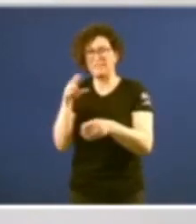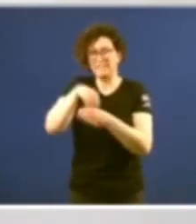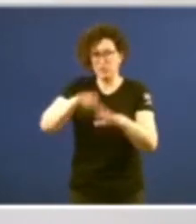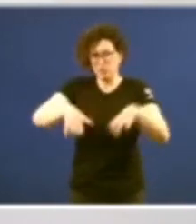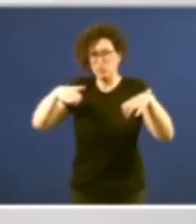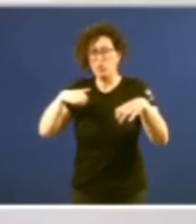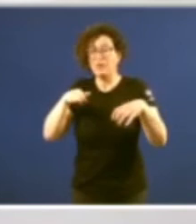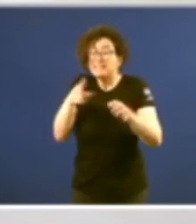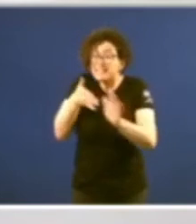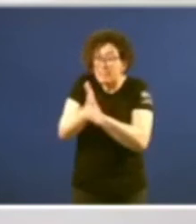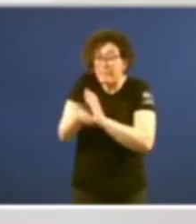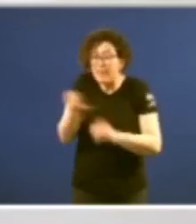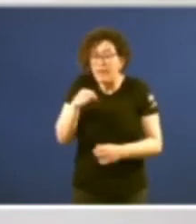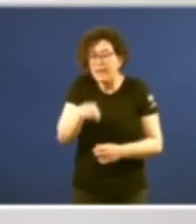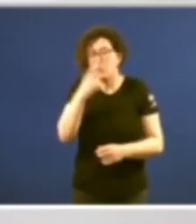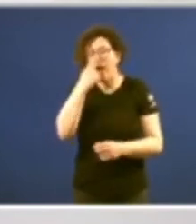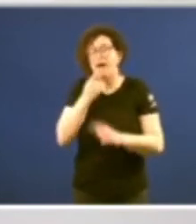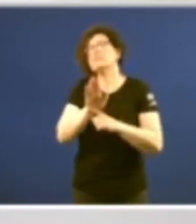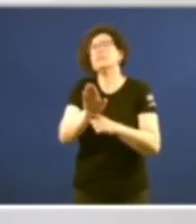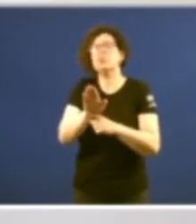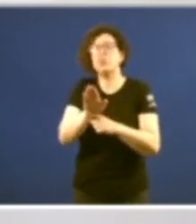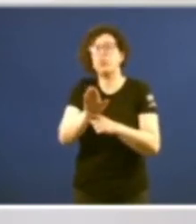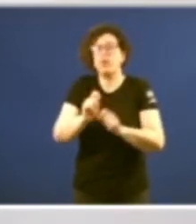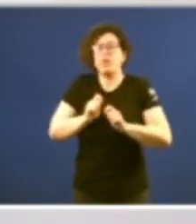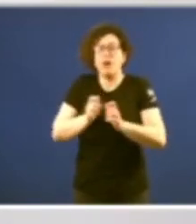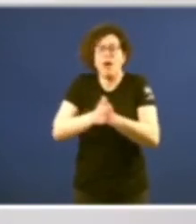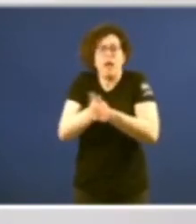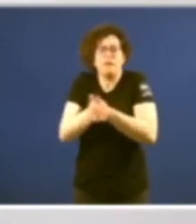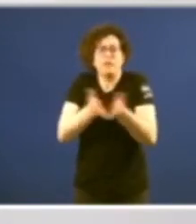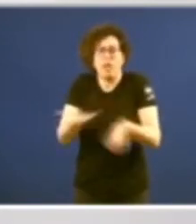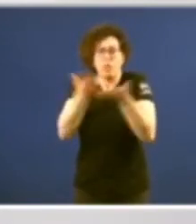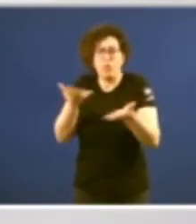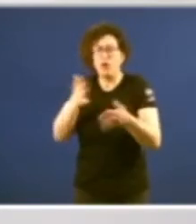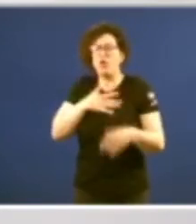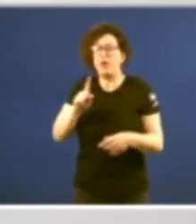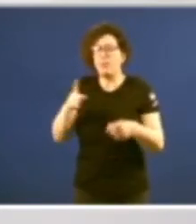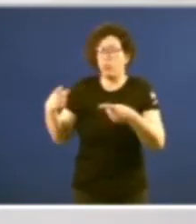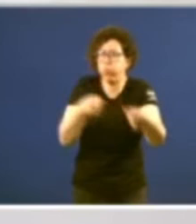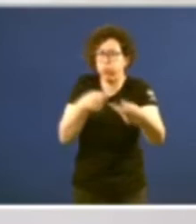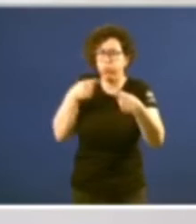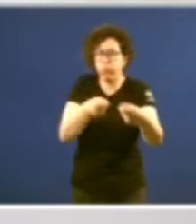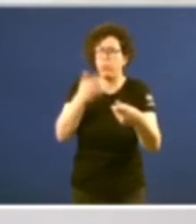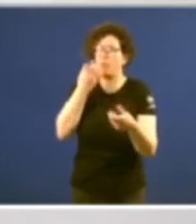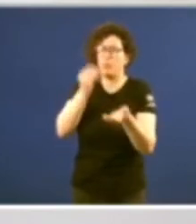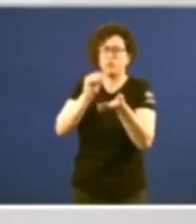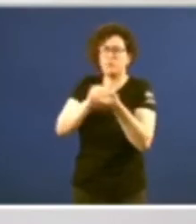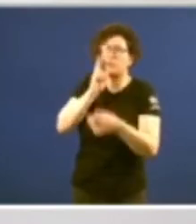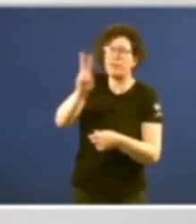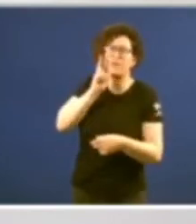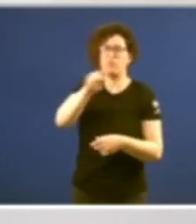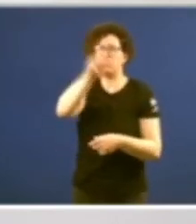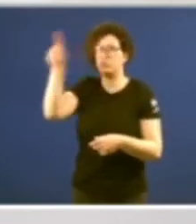constituyen unha actitude alentadora frente a confrontación extrema que hollamos con preocupación